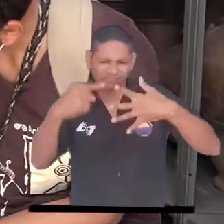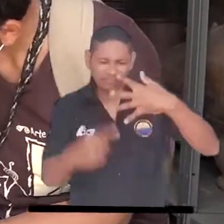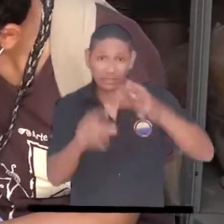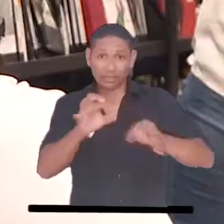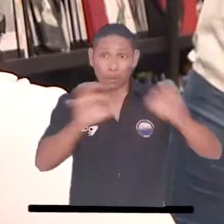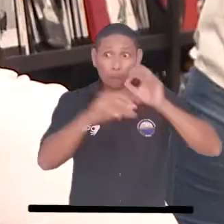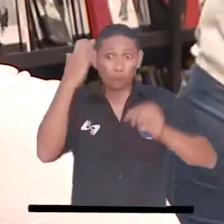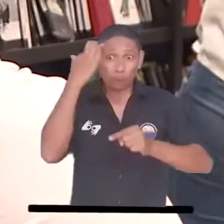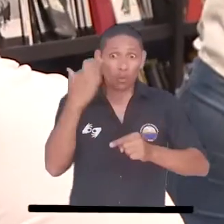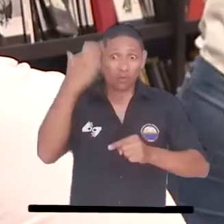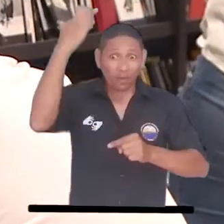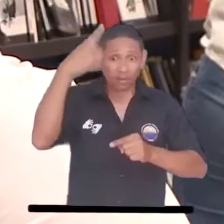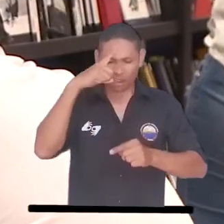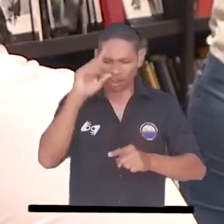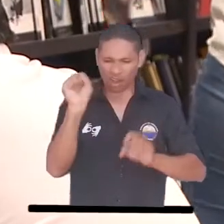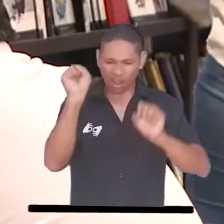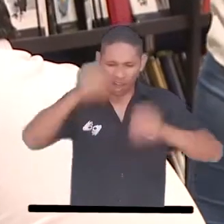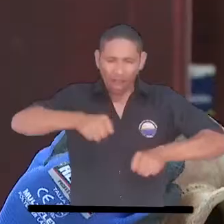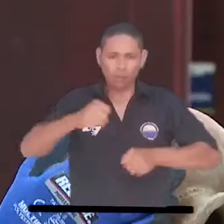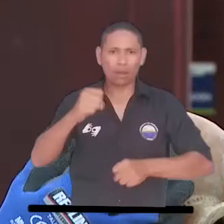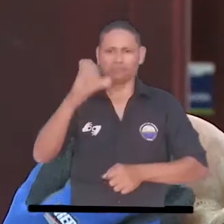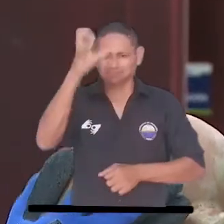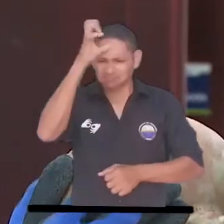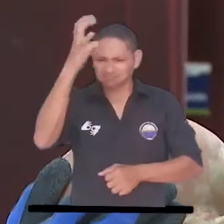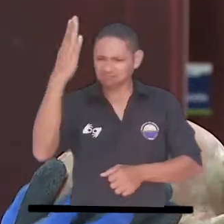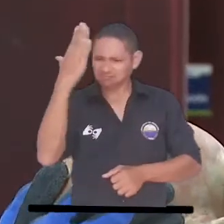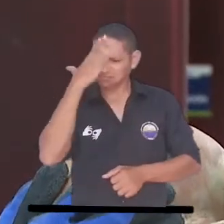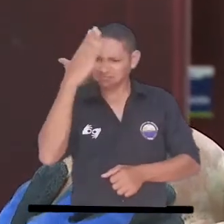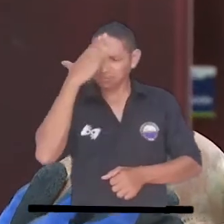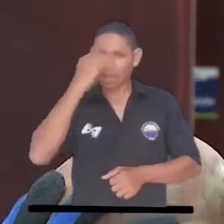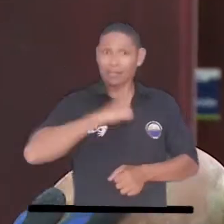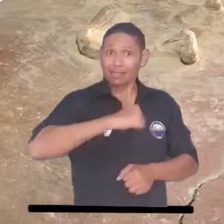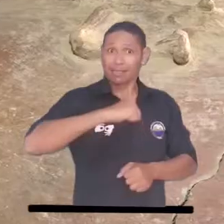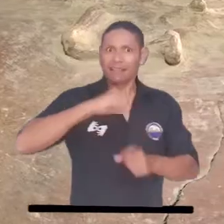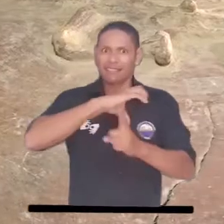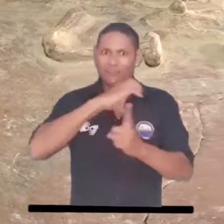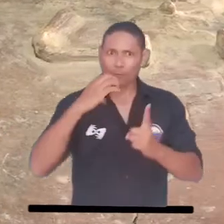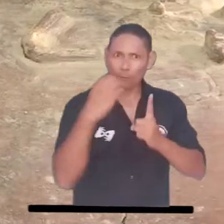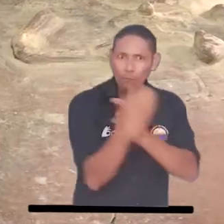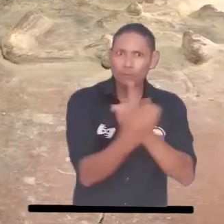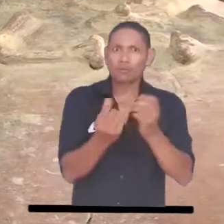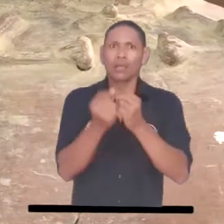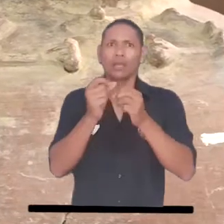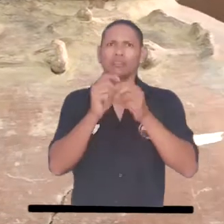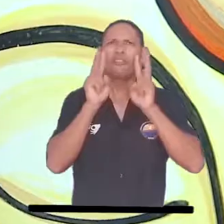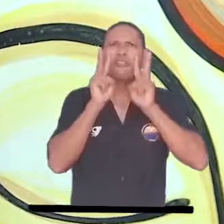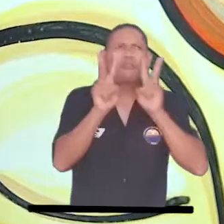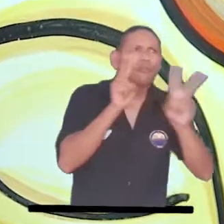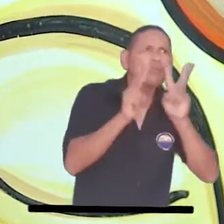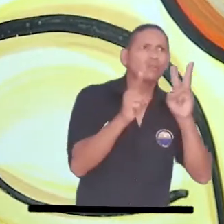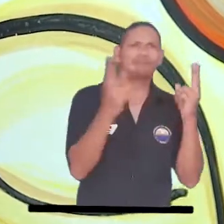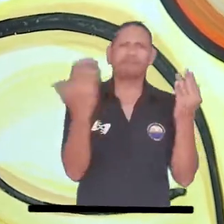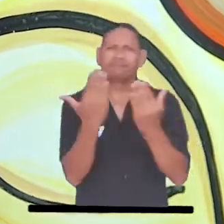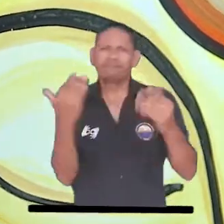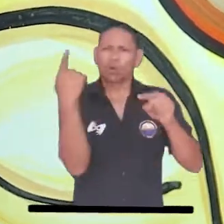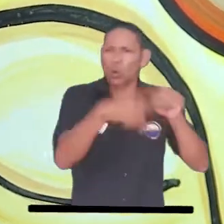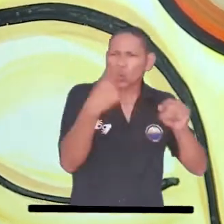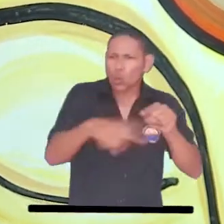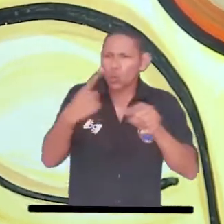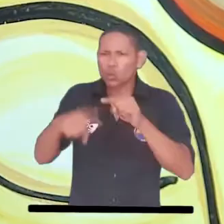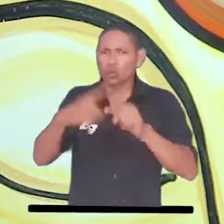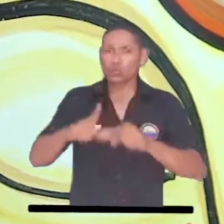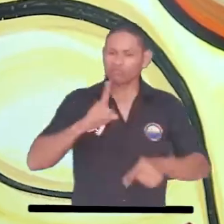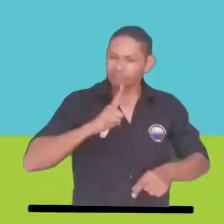responde al propósito de formar profesionales con capacidades y conocimientos en los derechos culturales, las escrituras audiovisuales y el